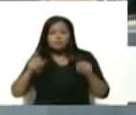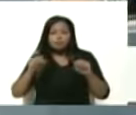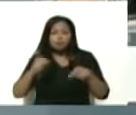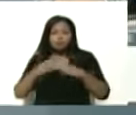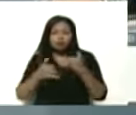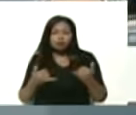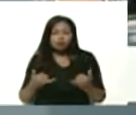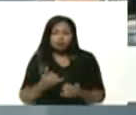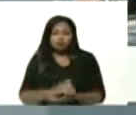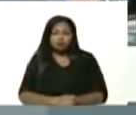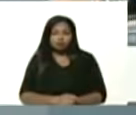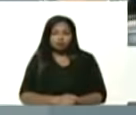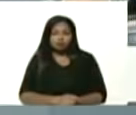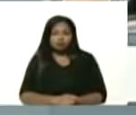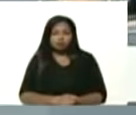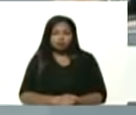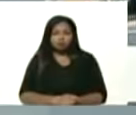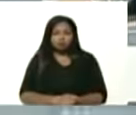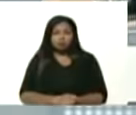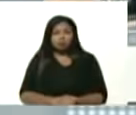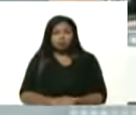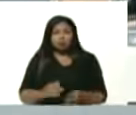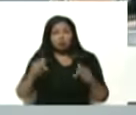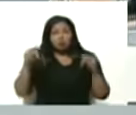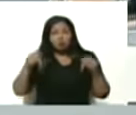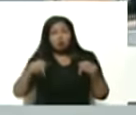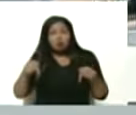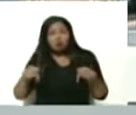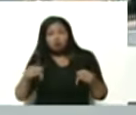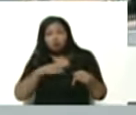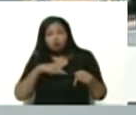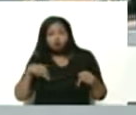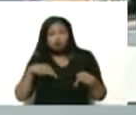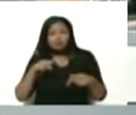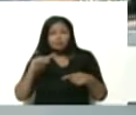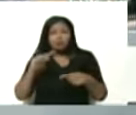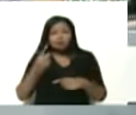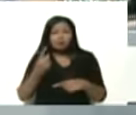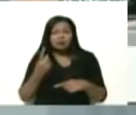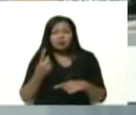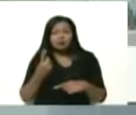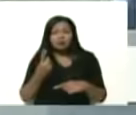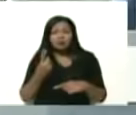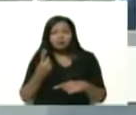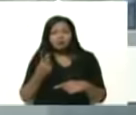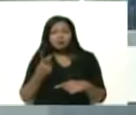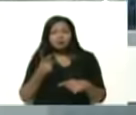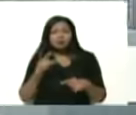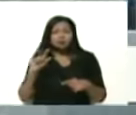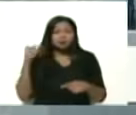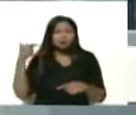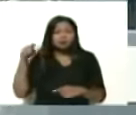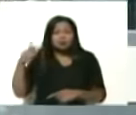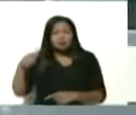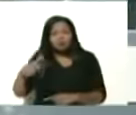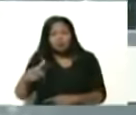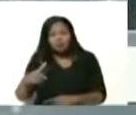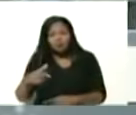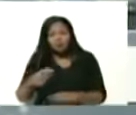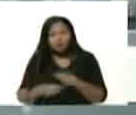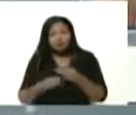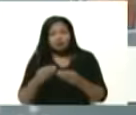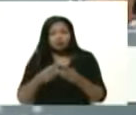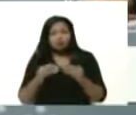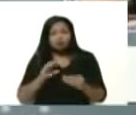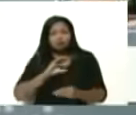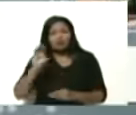hoy en día se ha convertido en uno de los principales transportes o medios de transporte de todo el